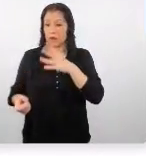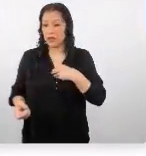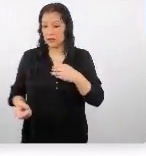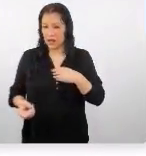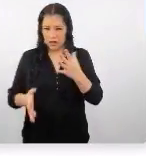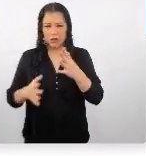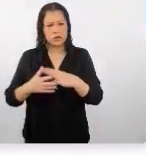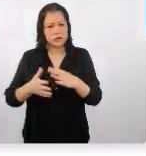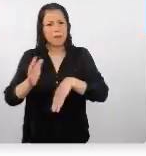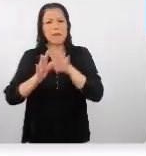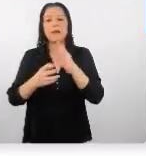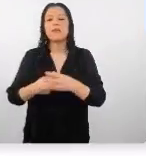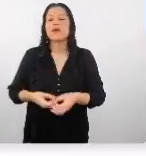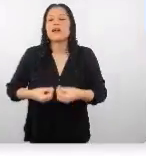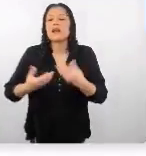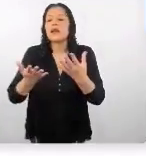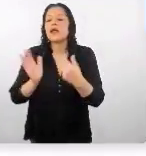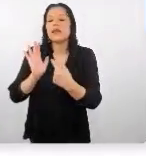a una oferta